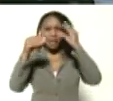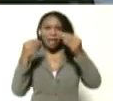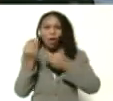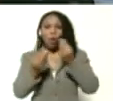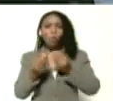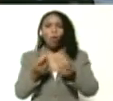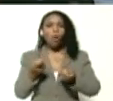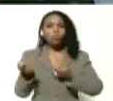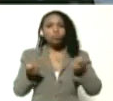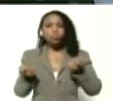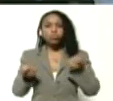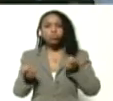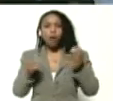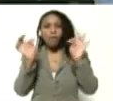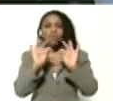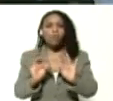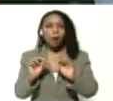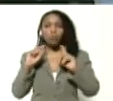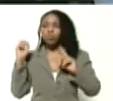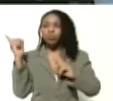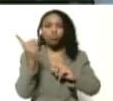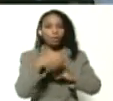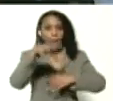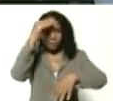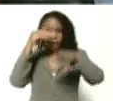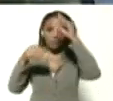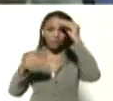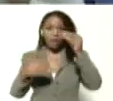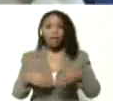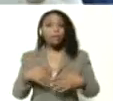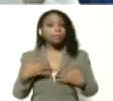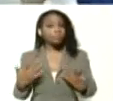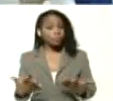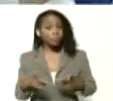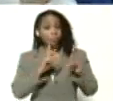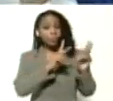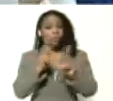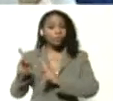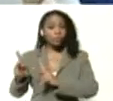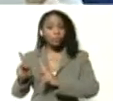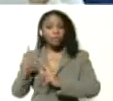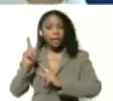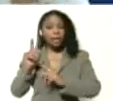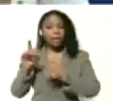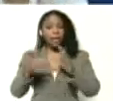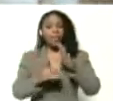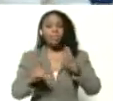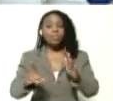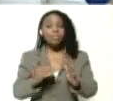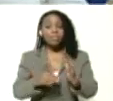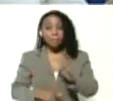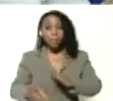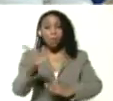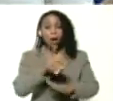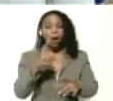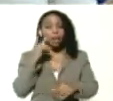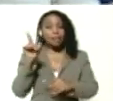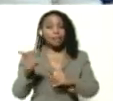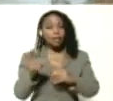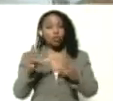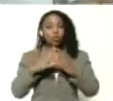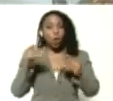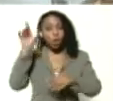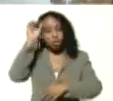utilizar didácticamente los ambientes virtuales de aprendizaje y ese plan o ese diplomado es abierto a todos los docentes a nivel